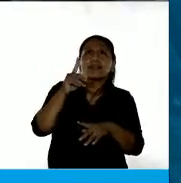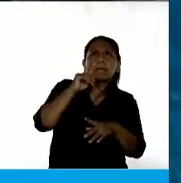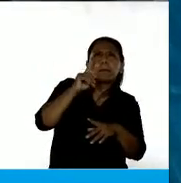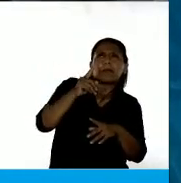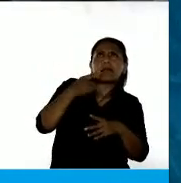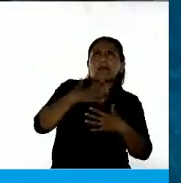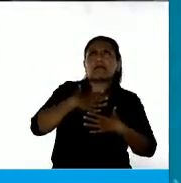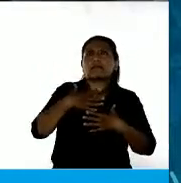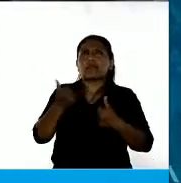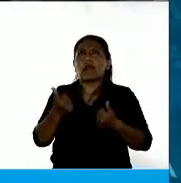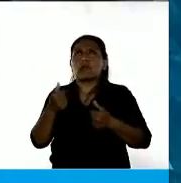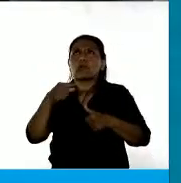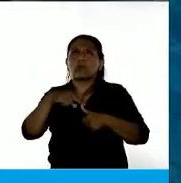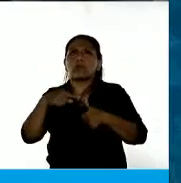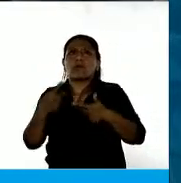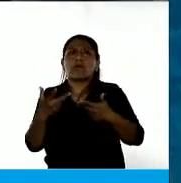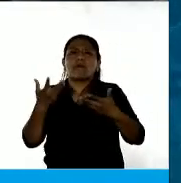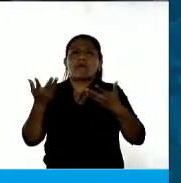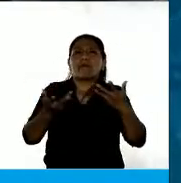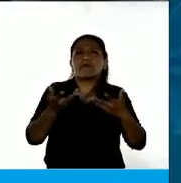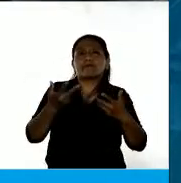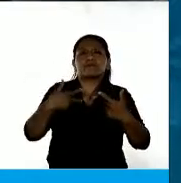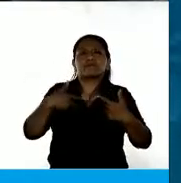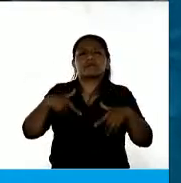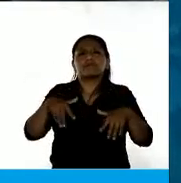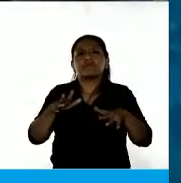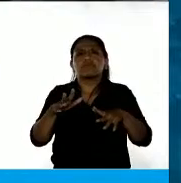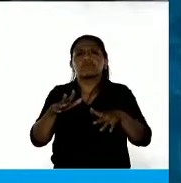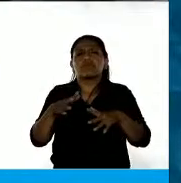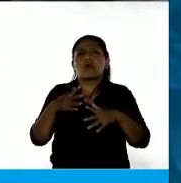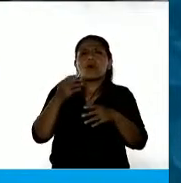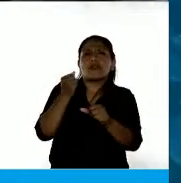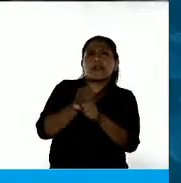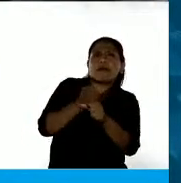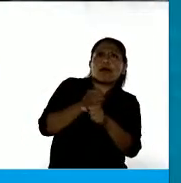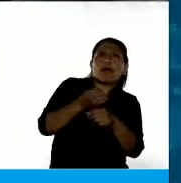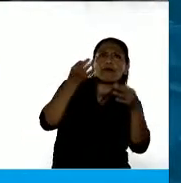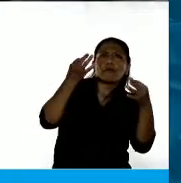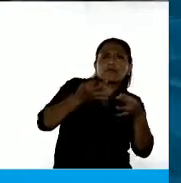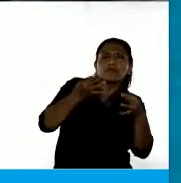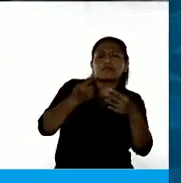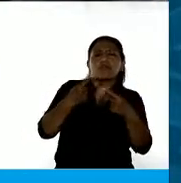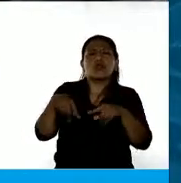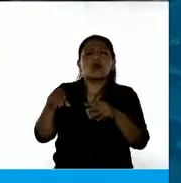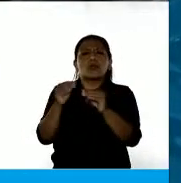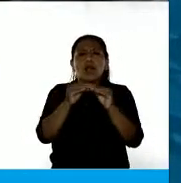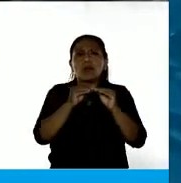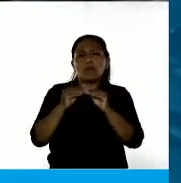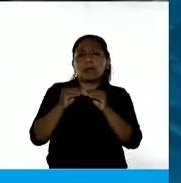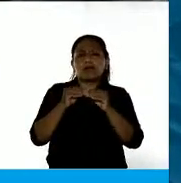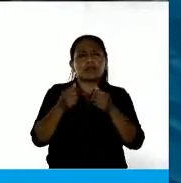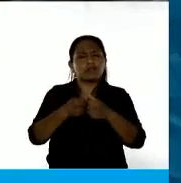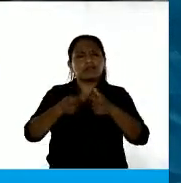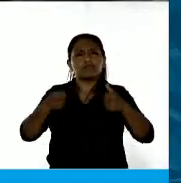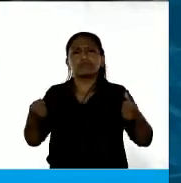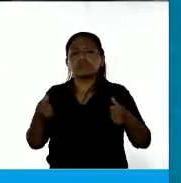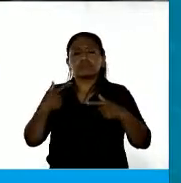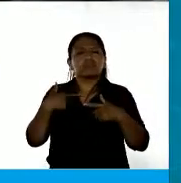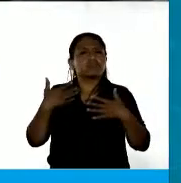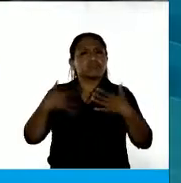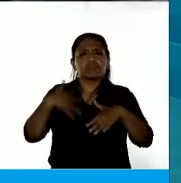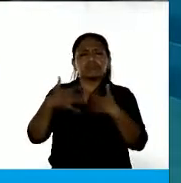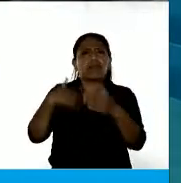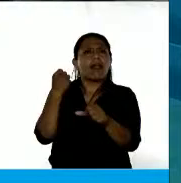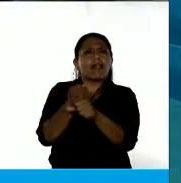si es esencial, no es esencial. Las compañeras salieron, le pusieron el pecho y salieron a